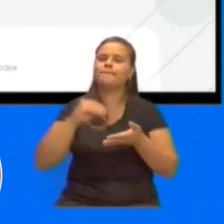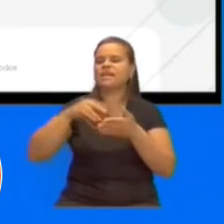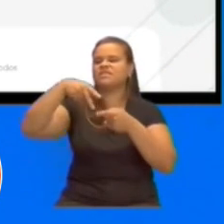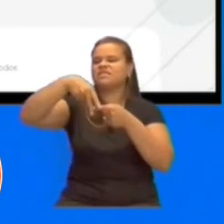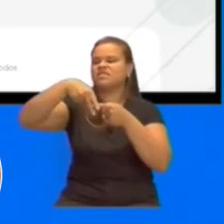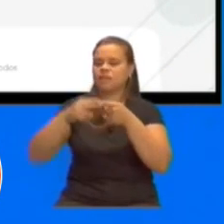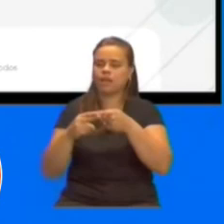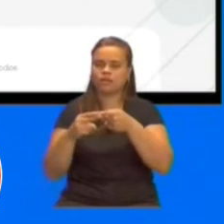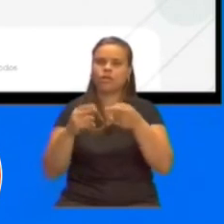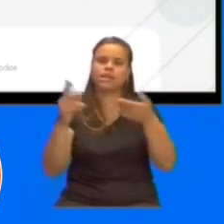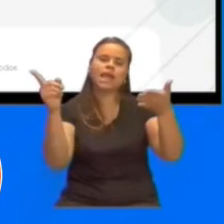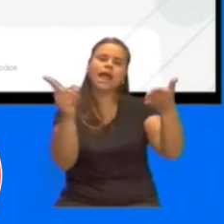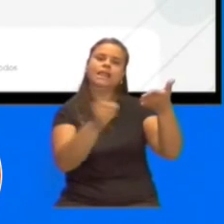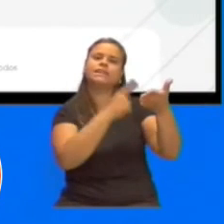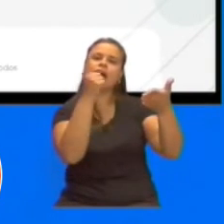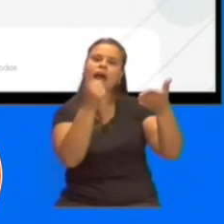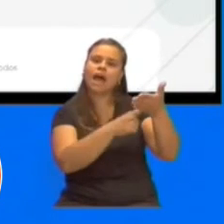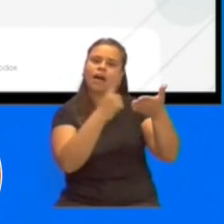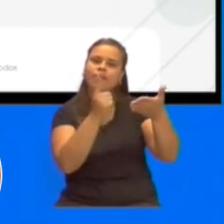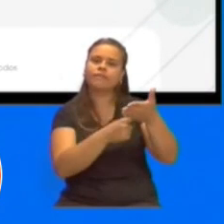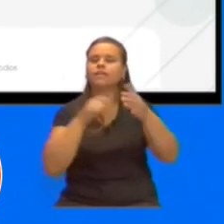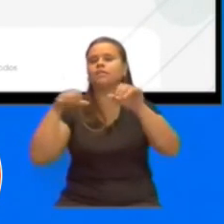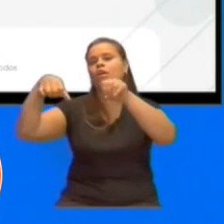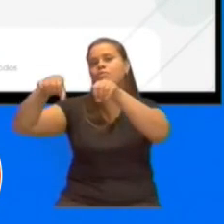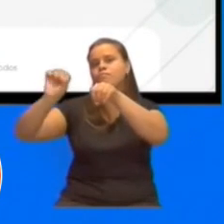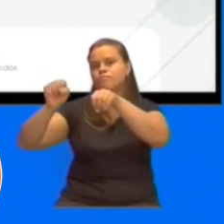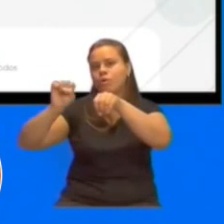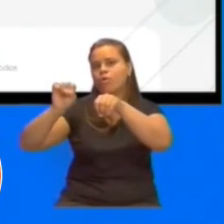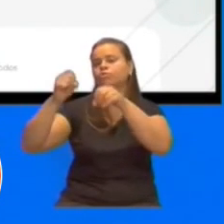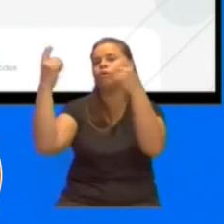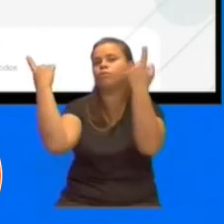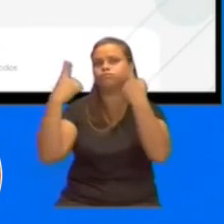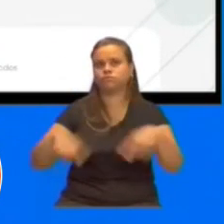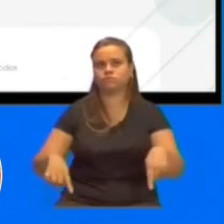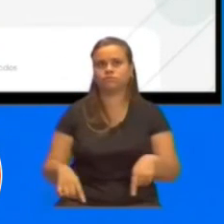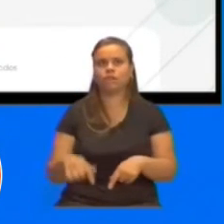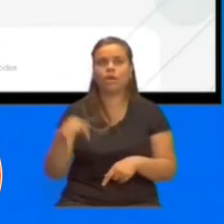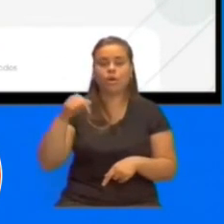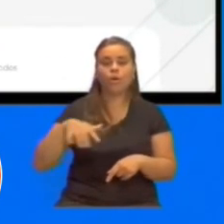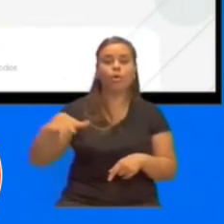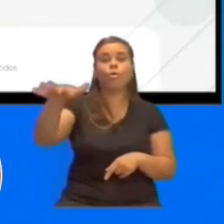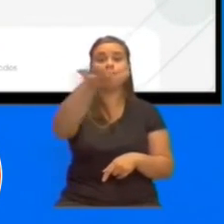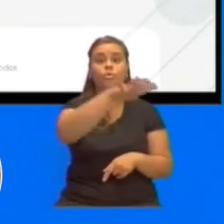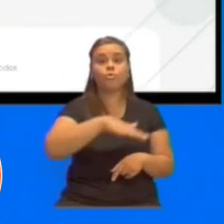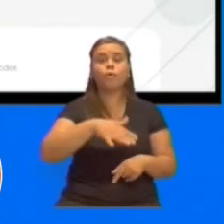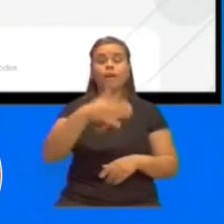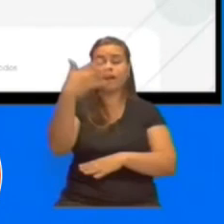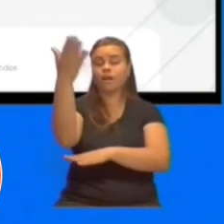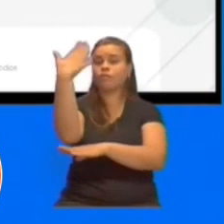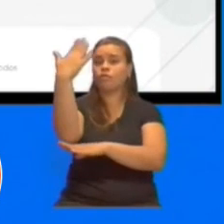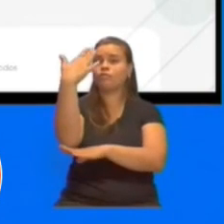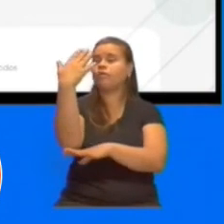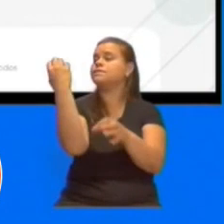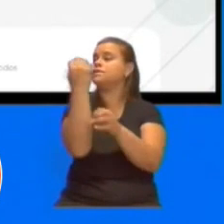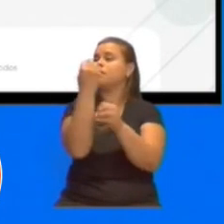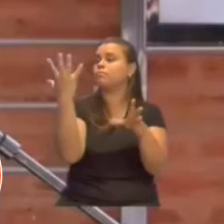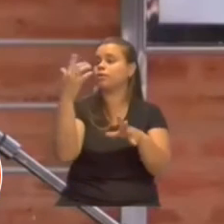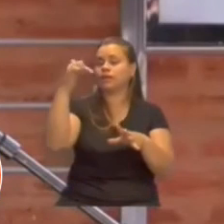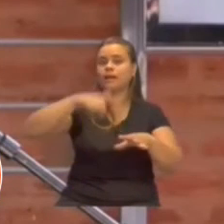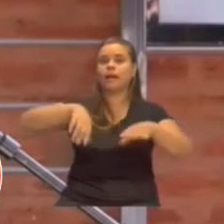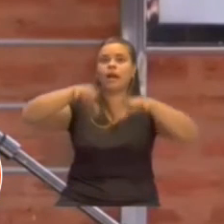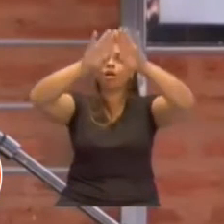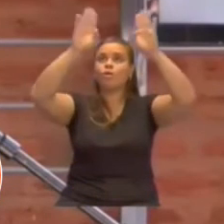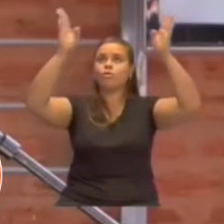más ampliación y refacción de sistema. Decidimos hacer aquí esta conferencia de prensa porque este fue uno de los centros de salud